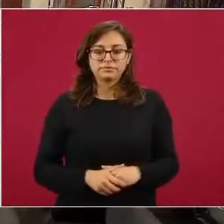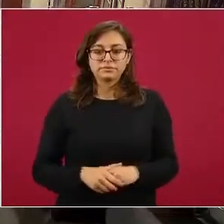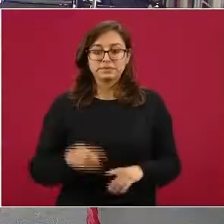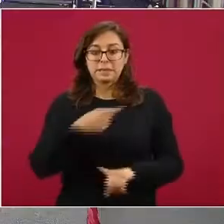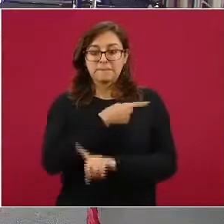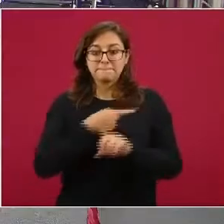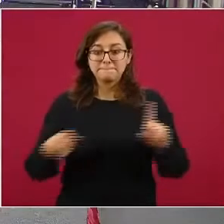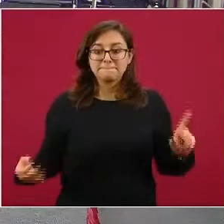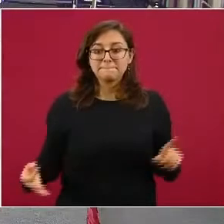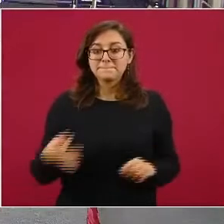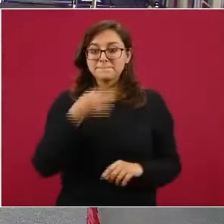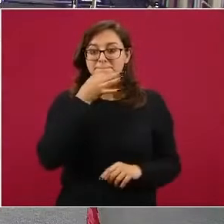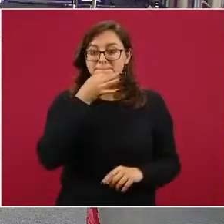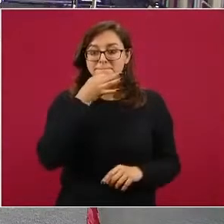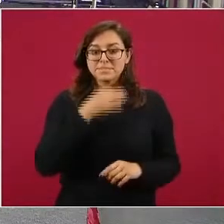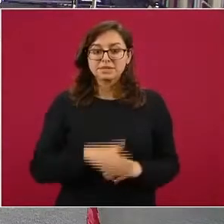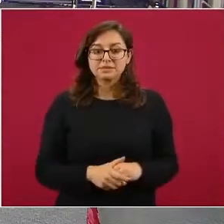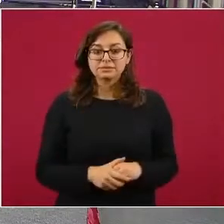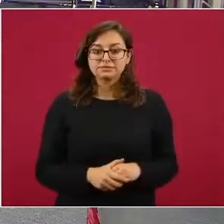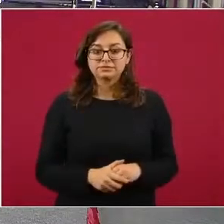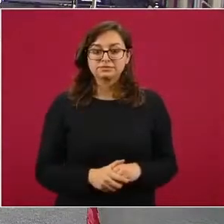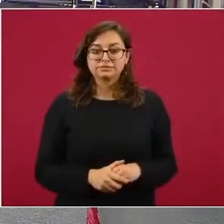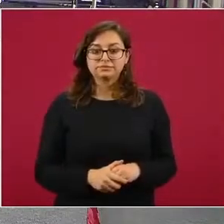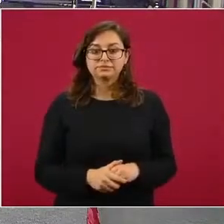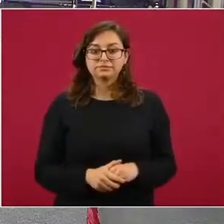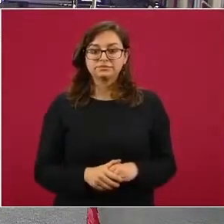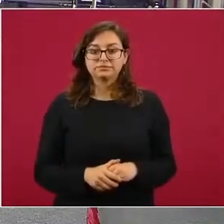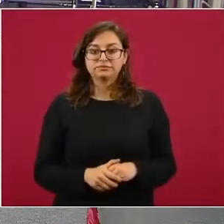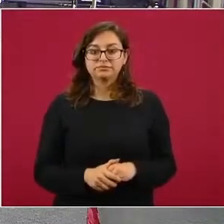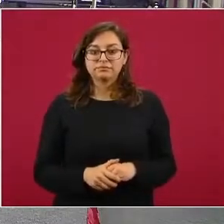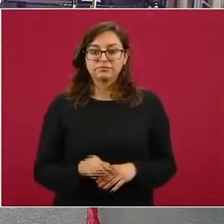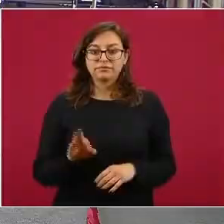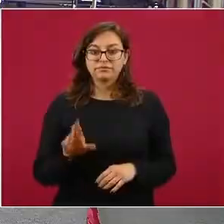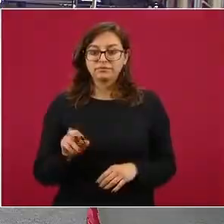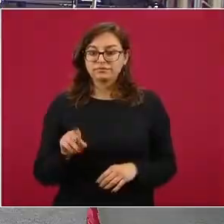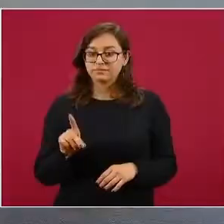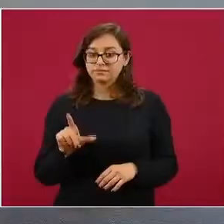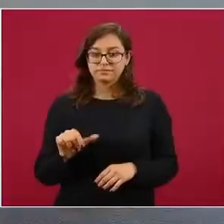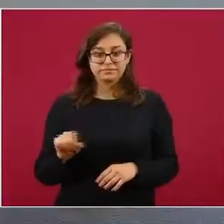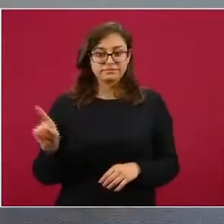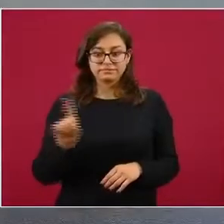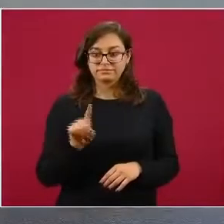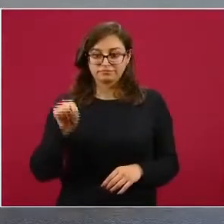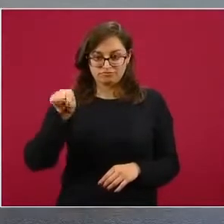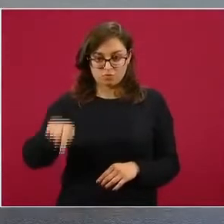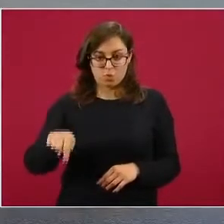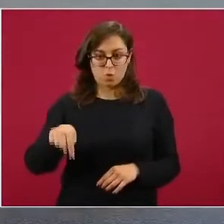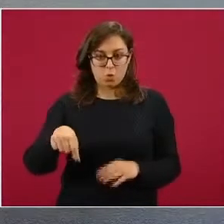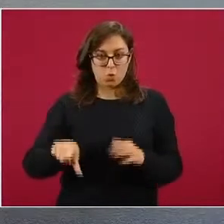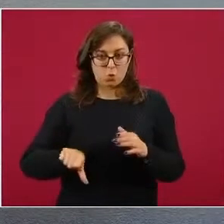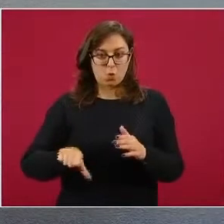medio minuto casi. Creo que a Fernanda hoy no le vamos a dar la palabra porque la tomó en la mañana. Y a usted.